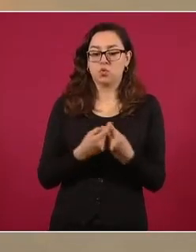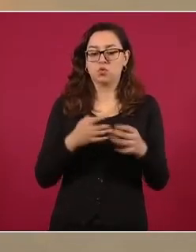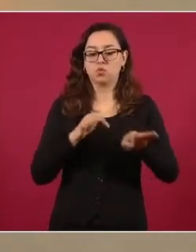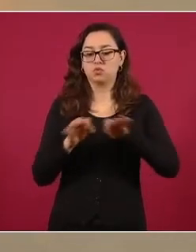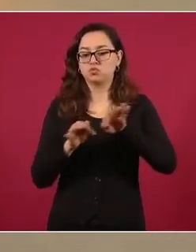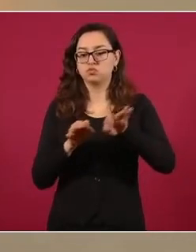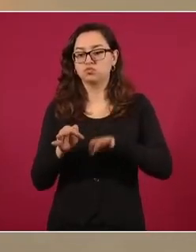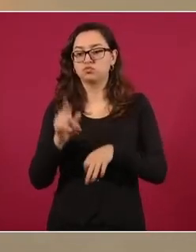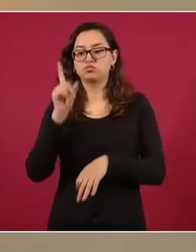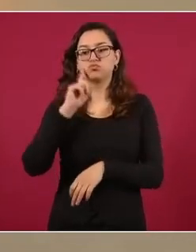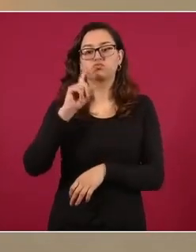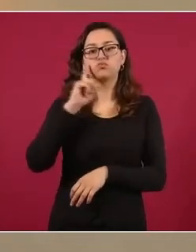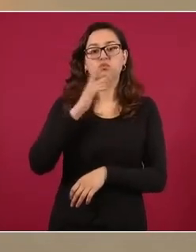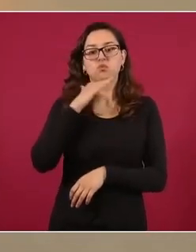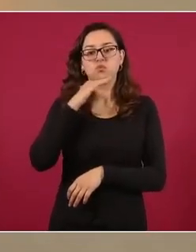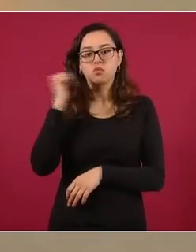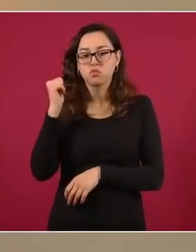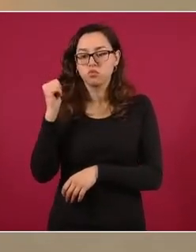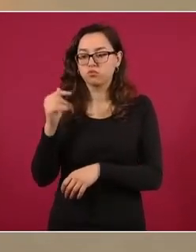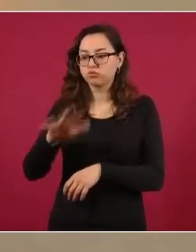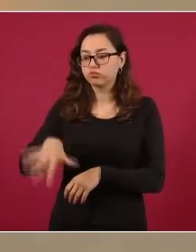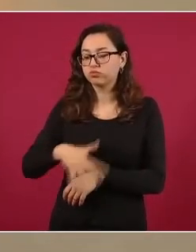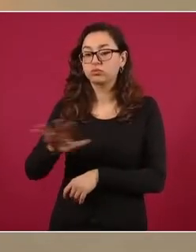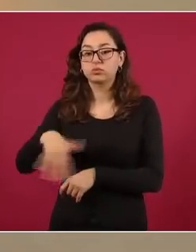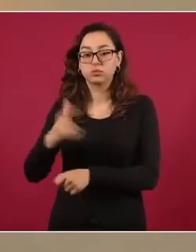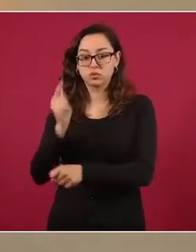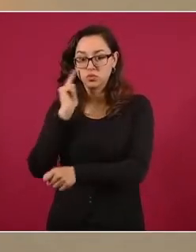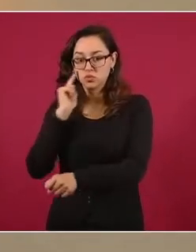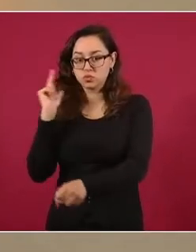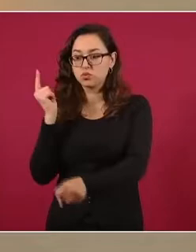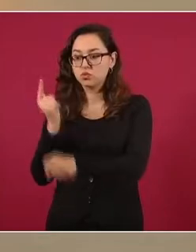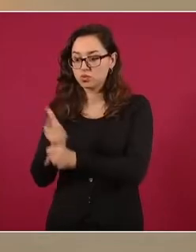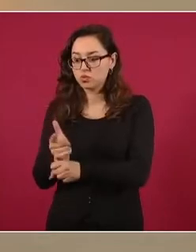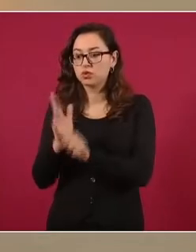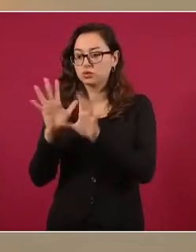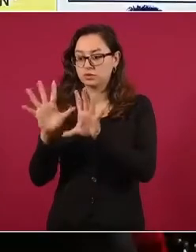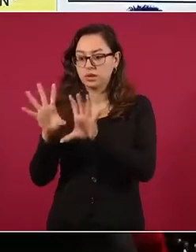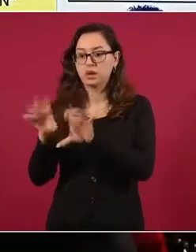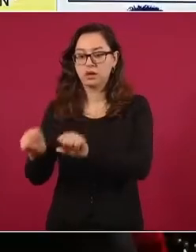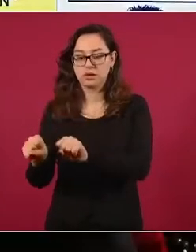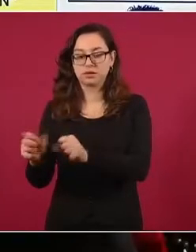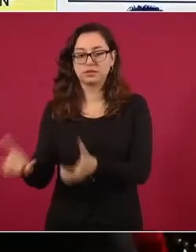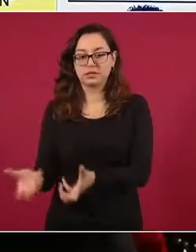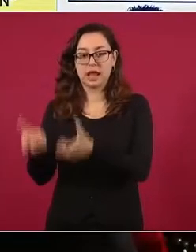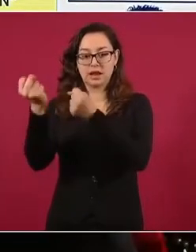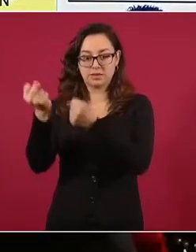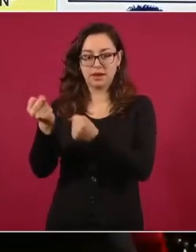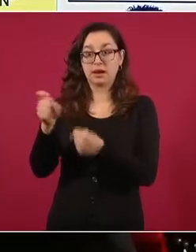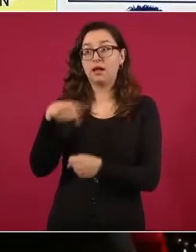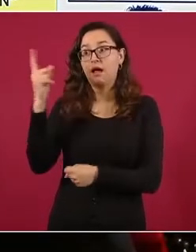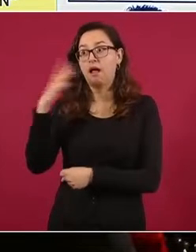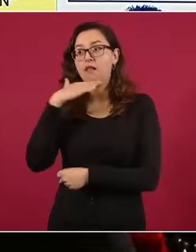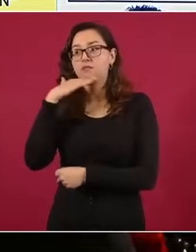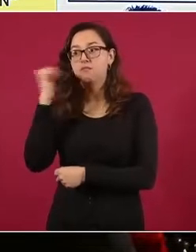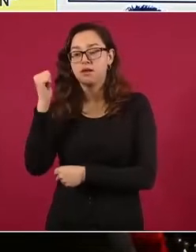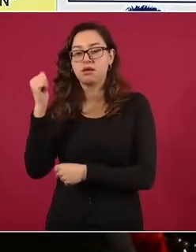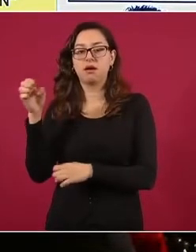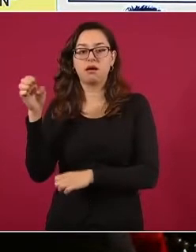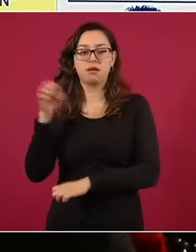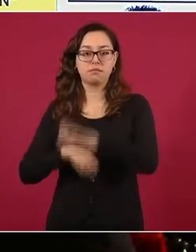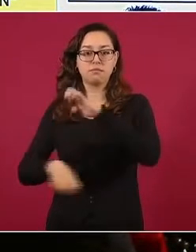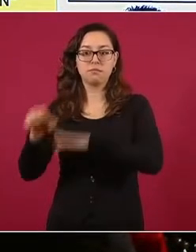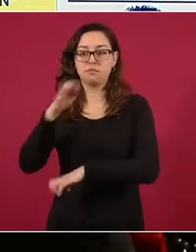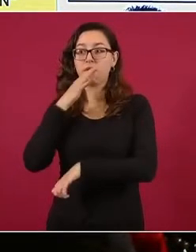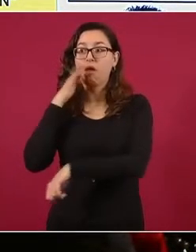pudo, a su vez, establecer comunicación con la Embajada de Alemania y la familia de la víctima y se logró finalmente